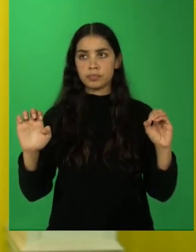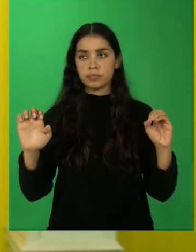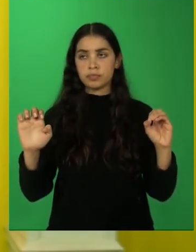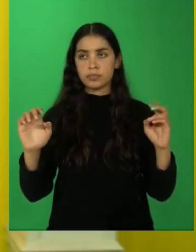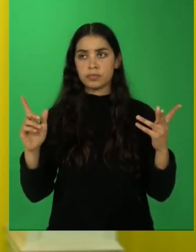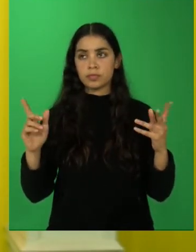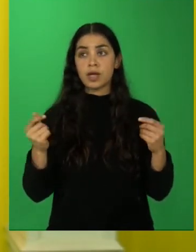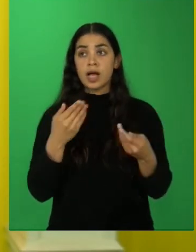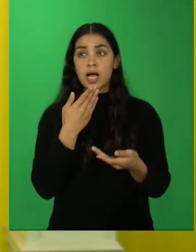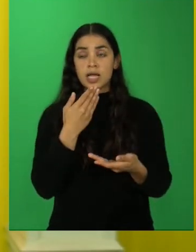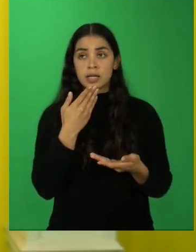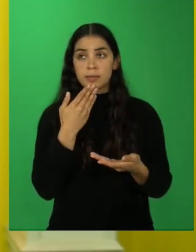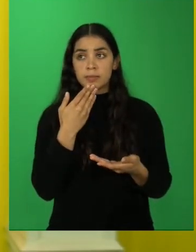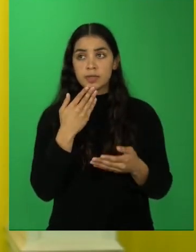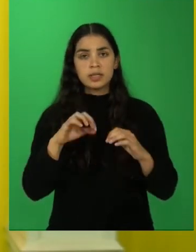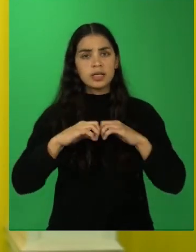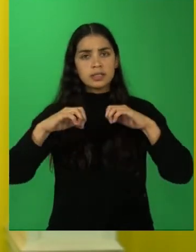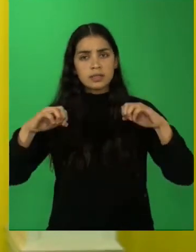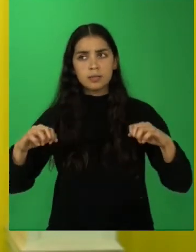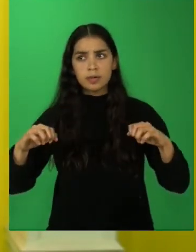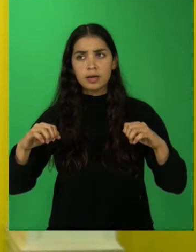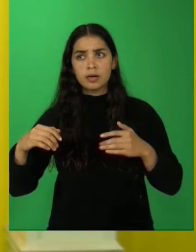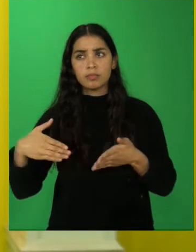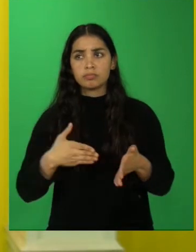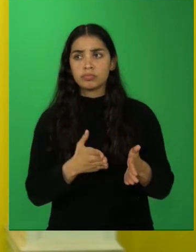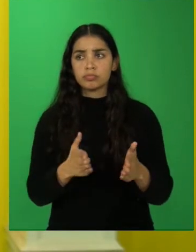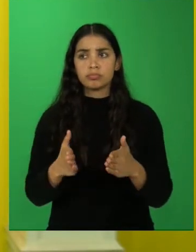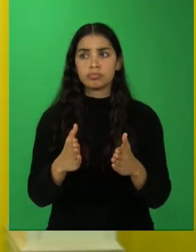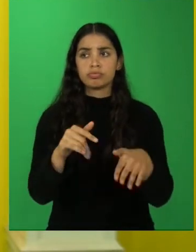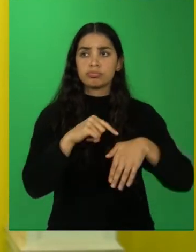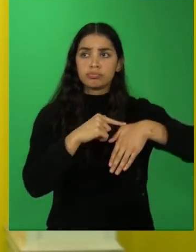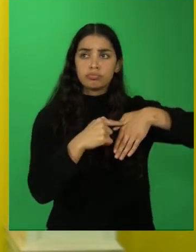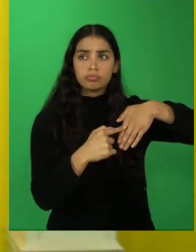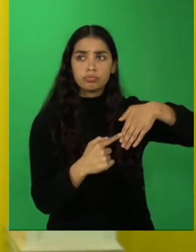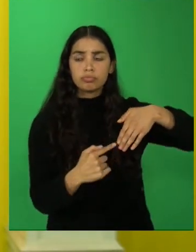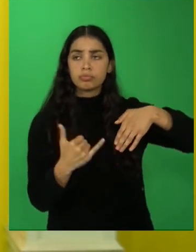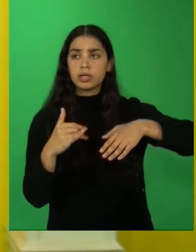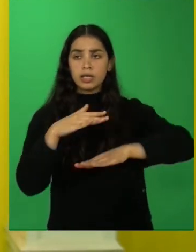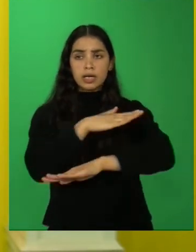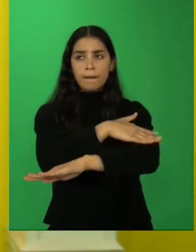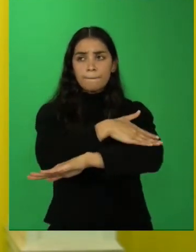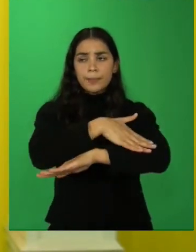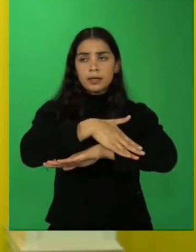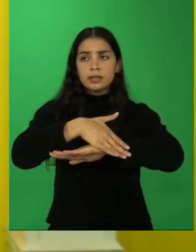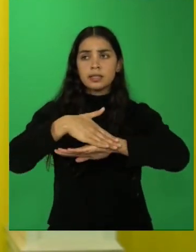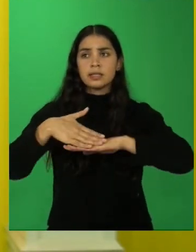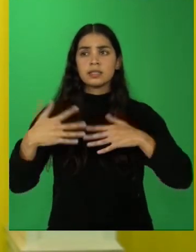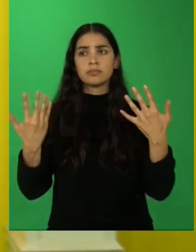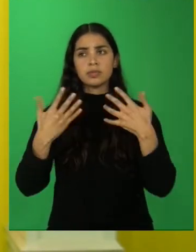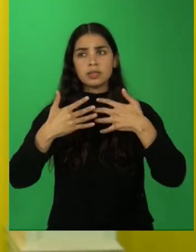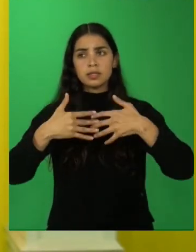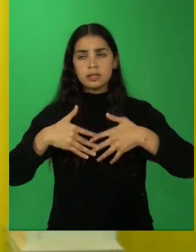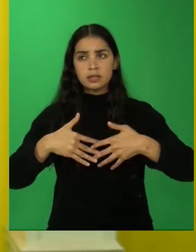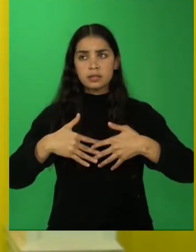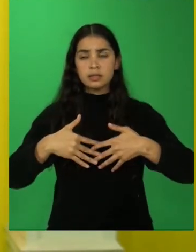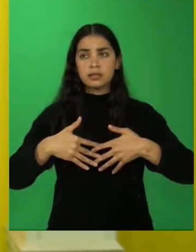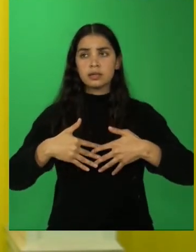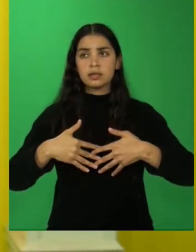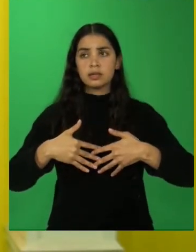separada por los canales australes. Y la planicie magallánica se presenta amplia,